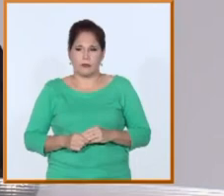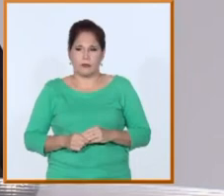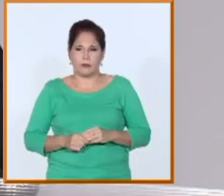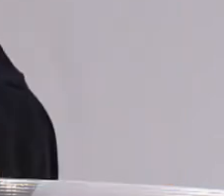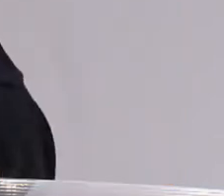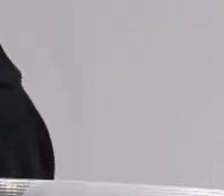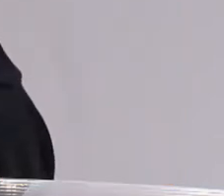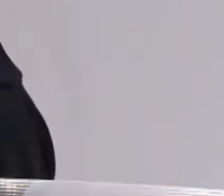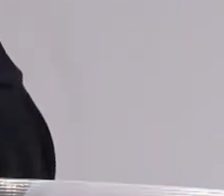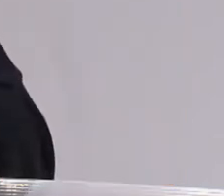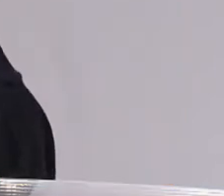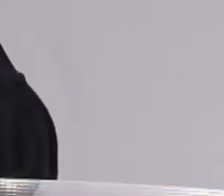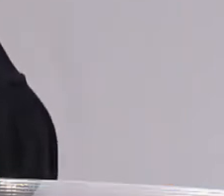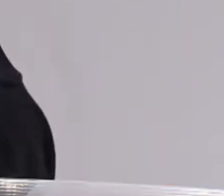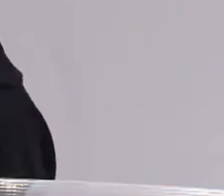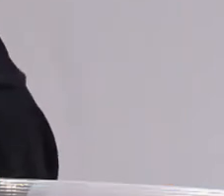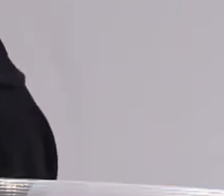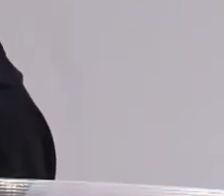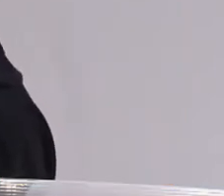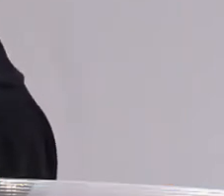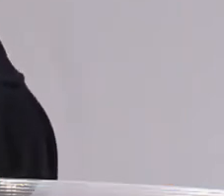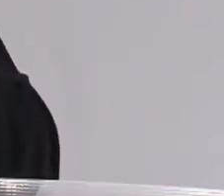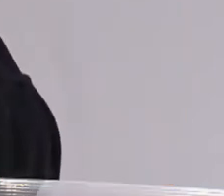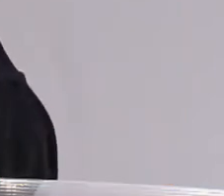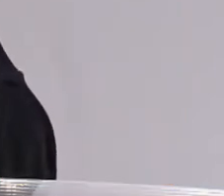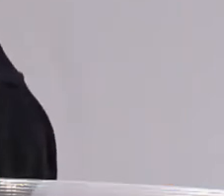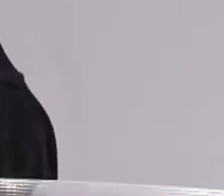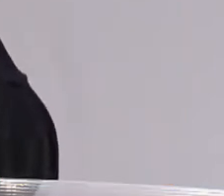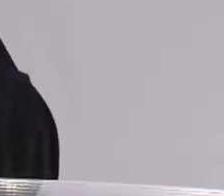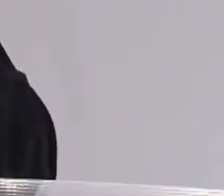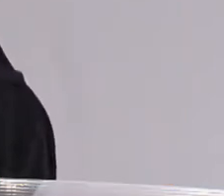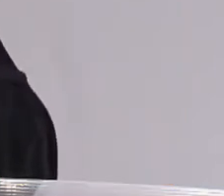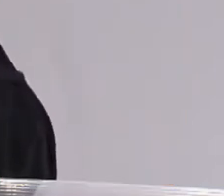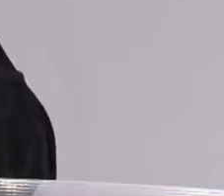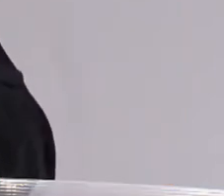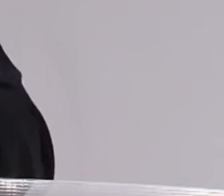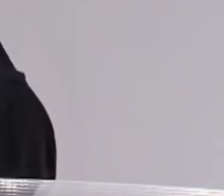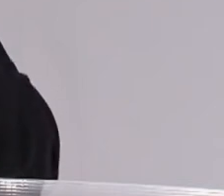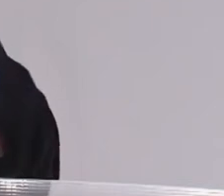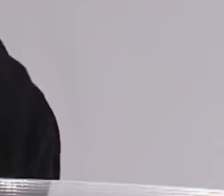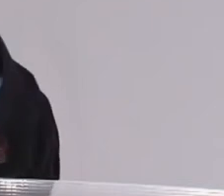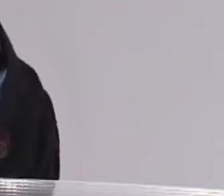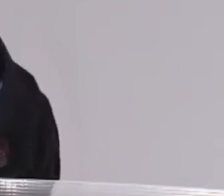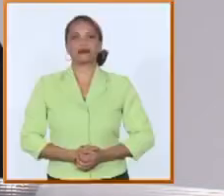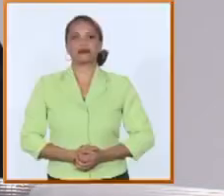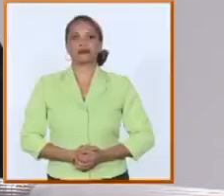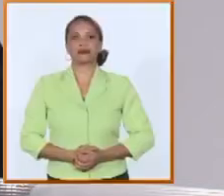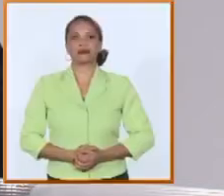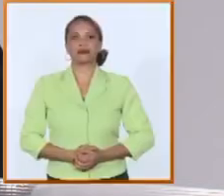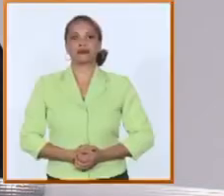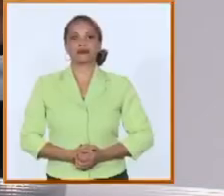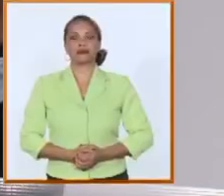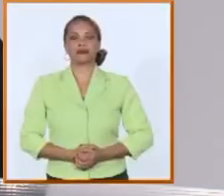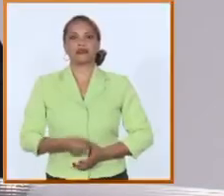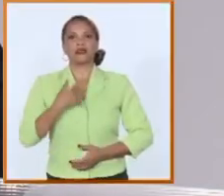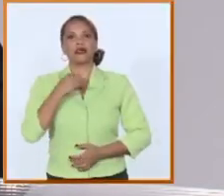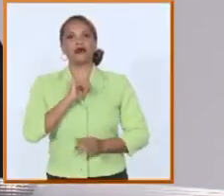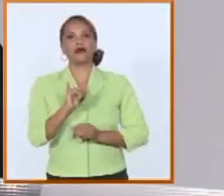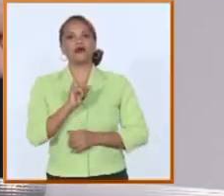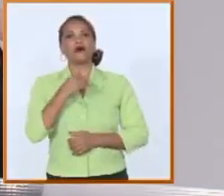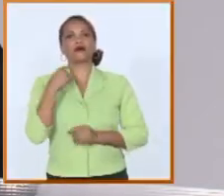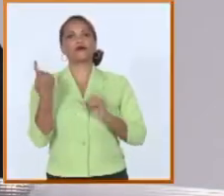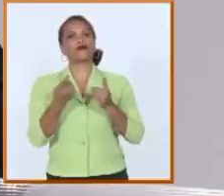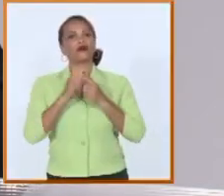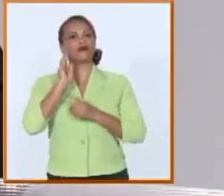las actividades en este segundo periodo al mismo tiempo se le dedica un tiempo a atender otras situaciones que yo creo que también tributan que todos estamos